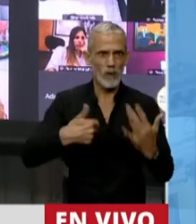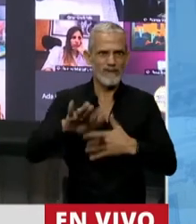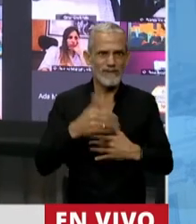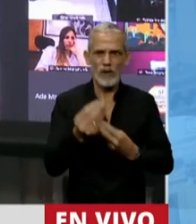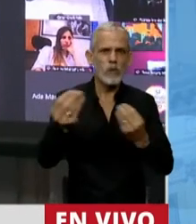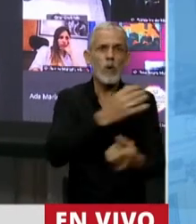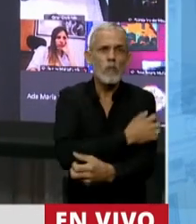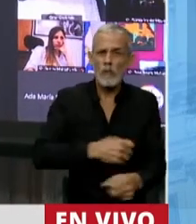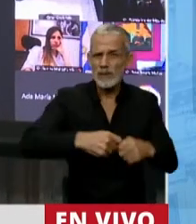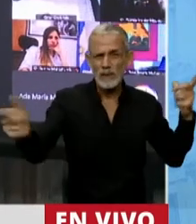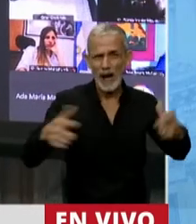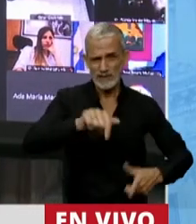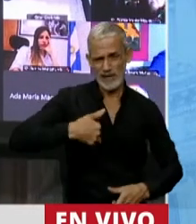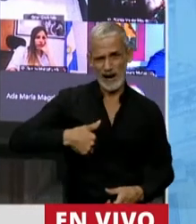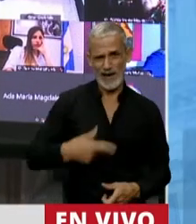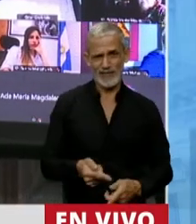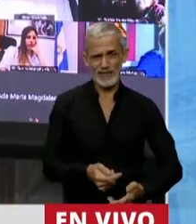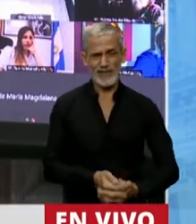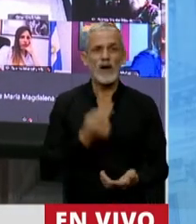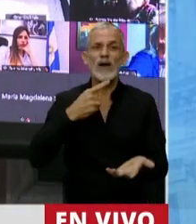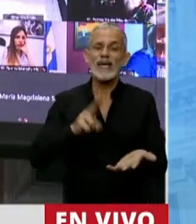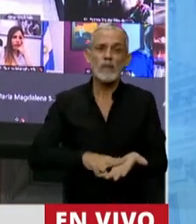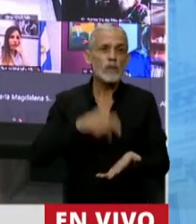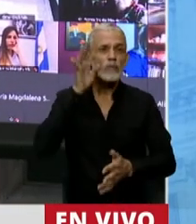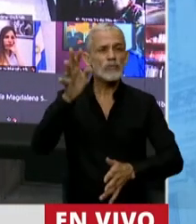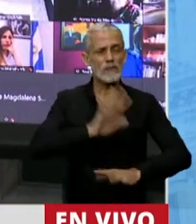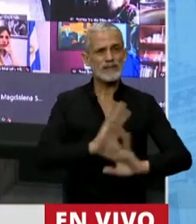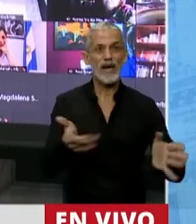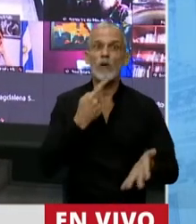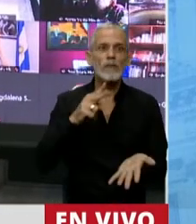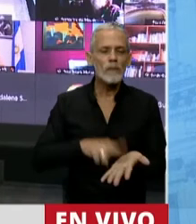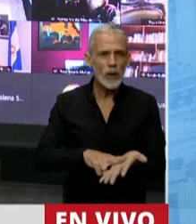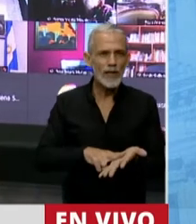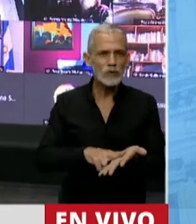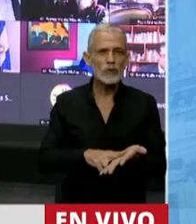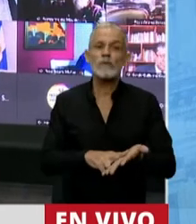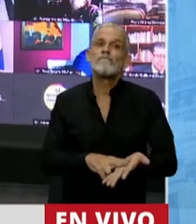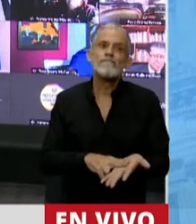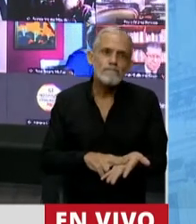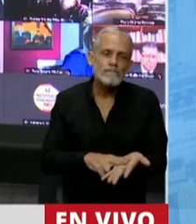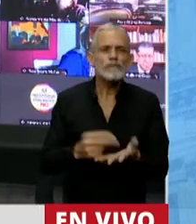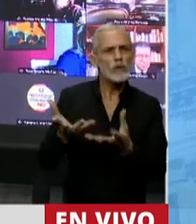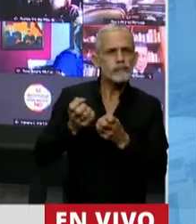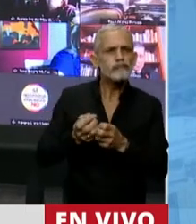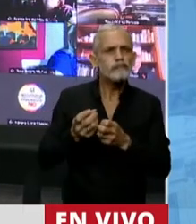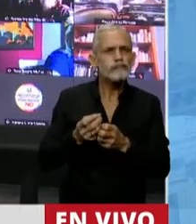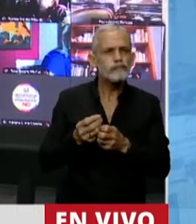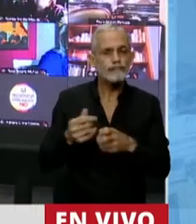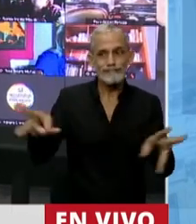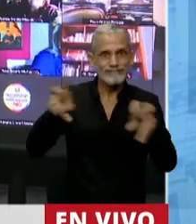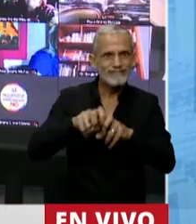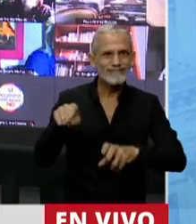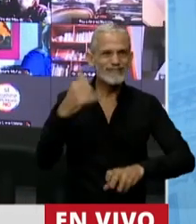generar más pobreza en Argentina. Con un impuesto excesivo, con un impuesto absorbe una parte importante de la